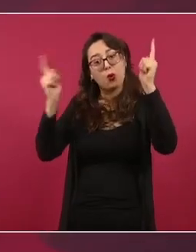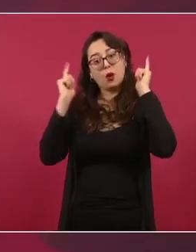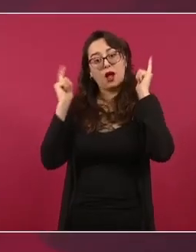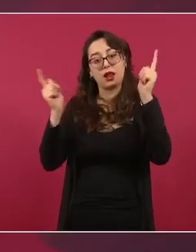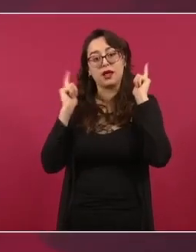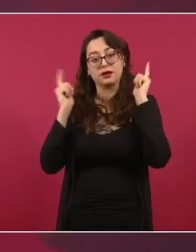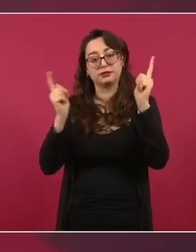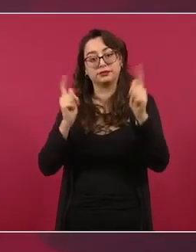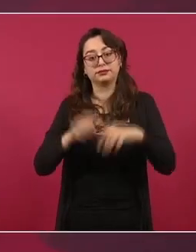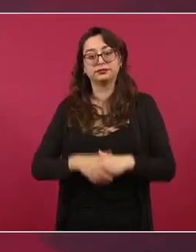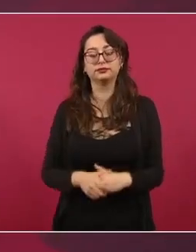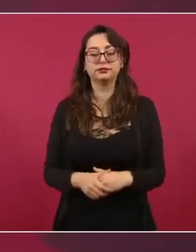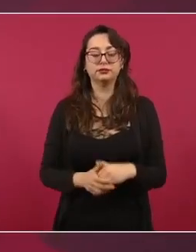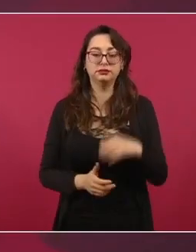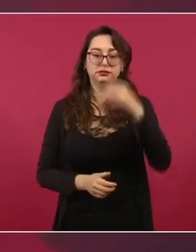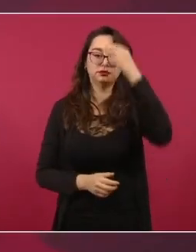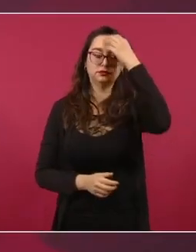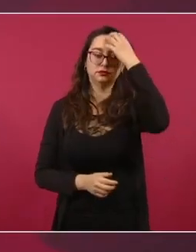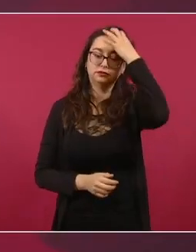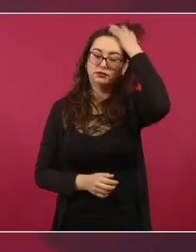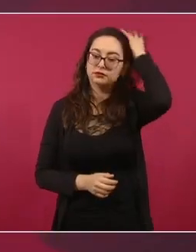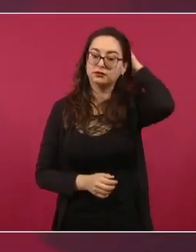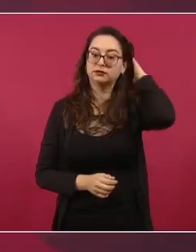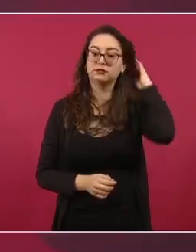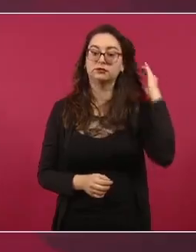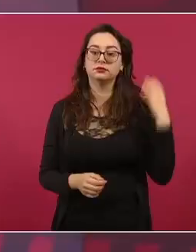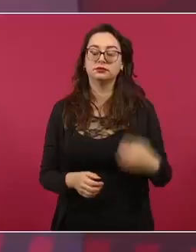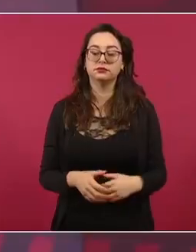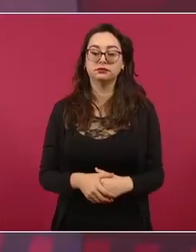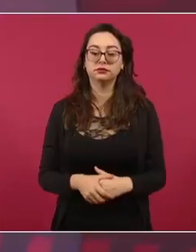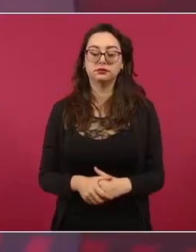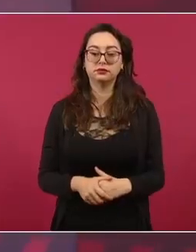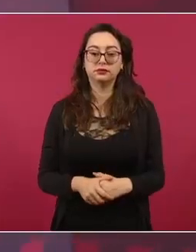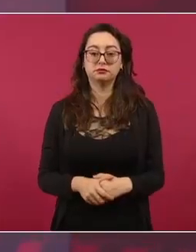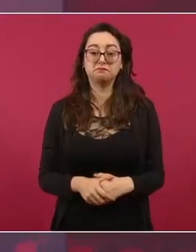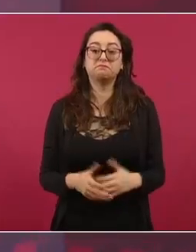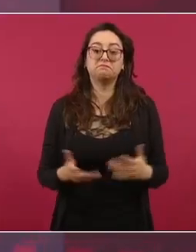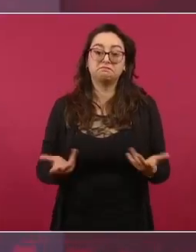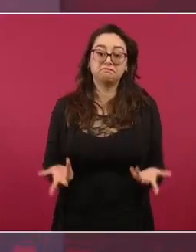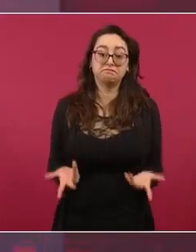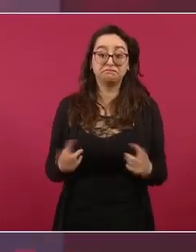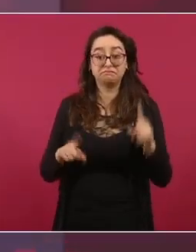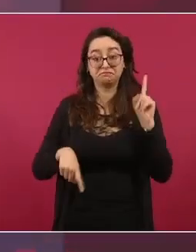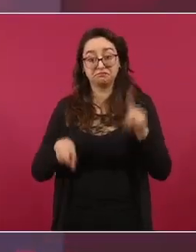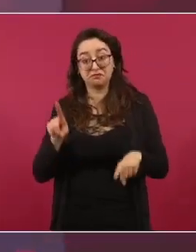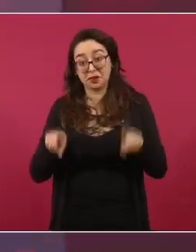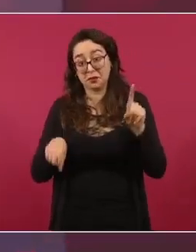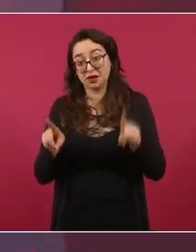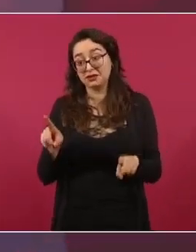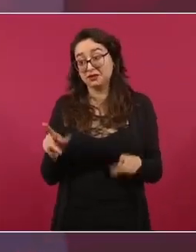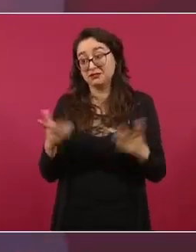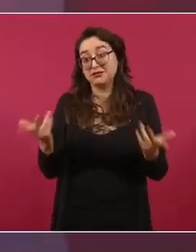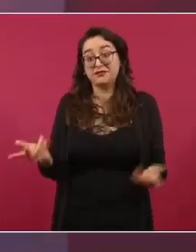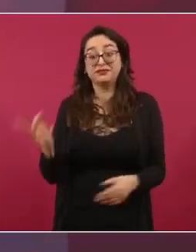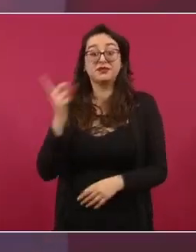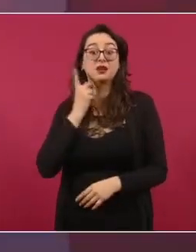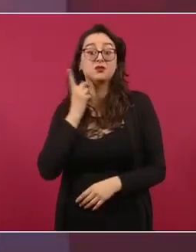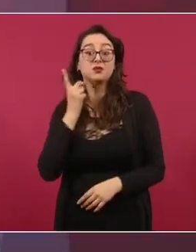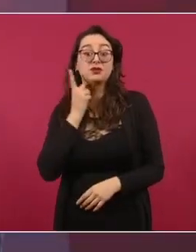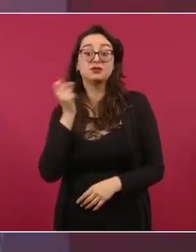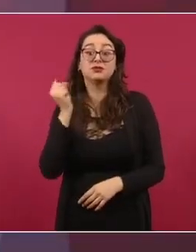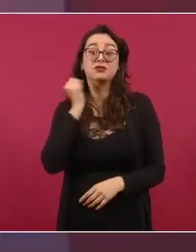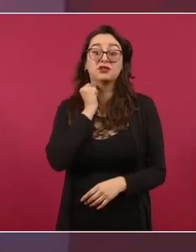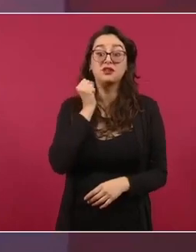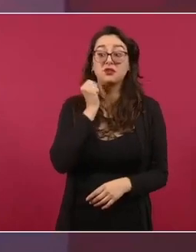Va a depender de que el pueblo decida votar